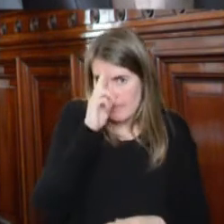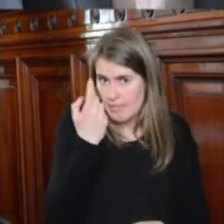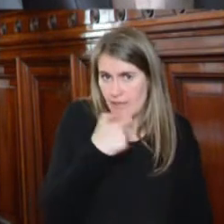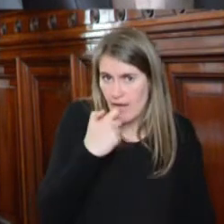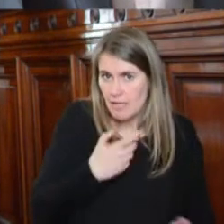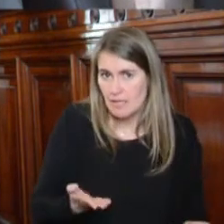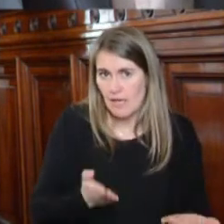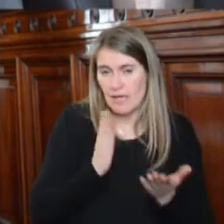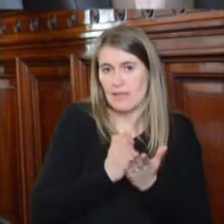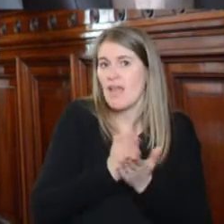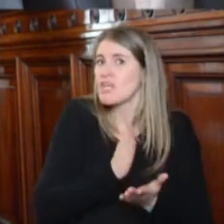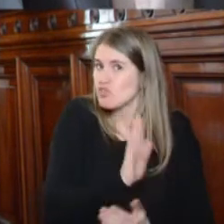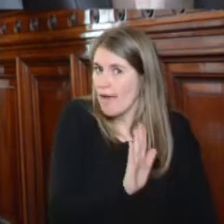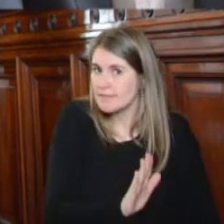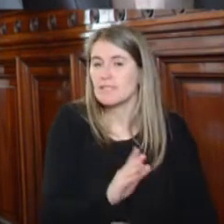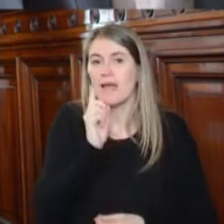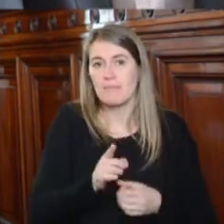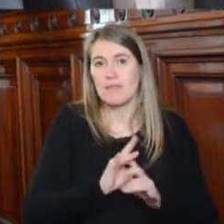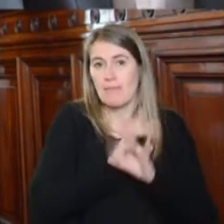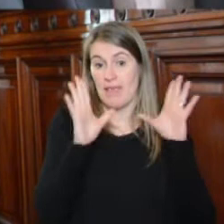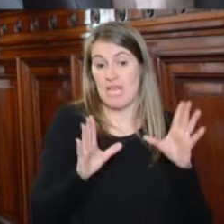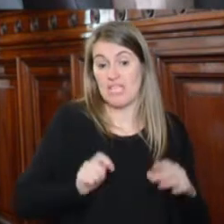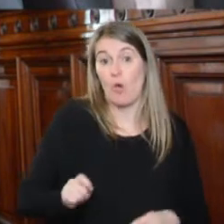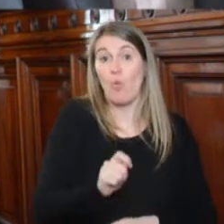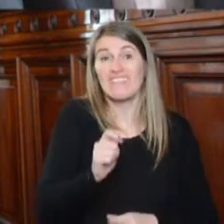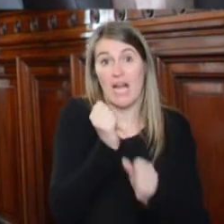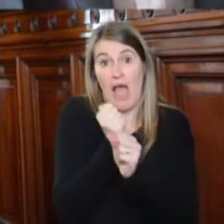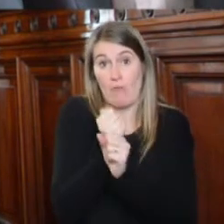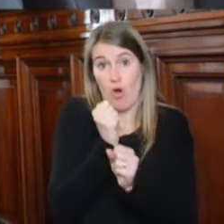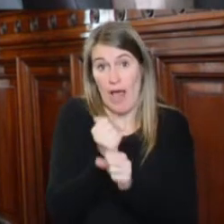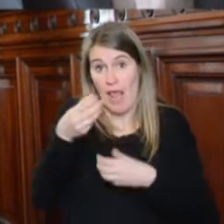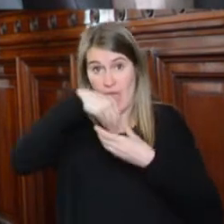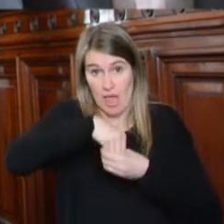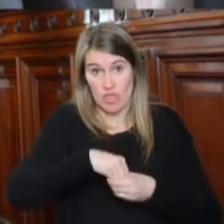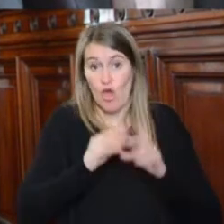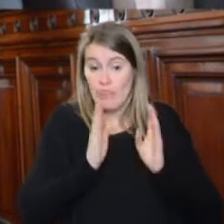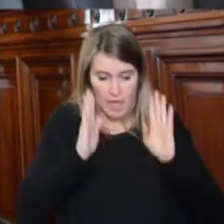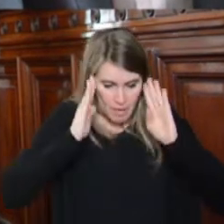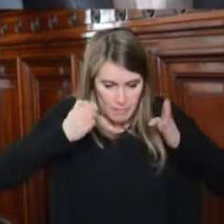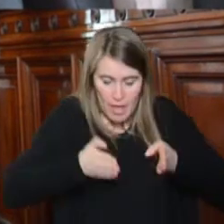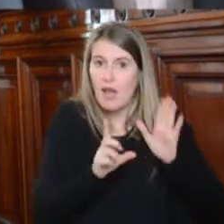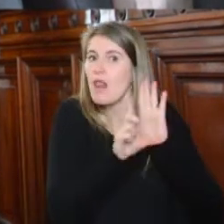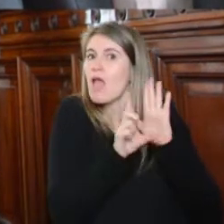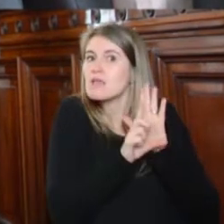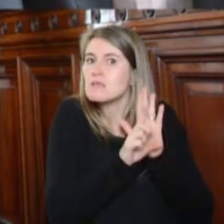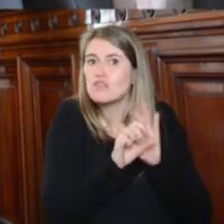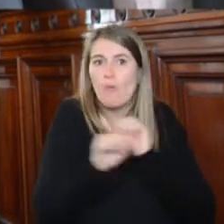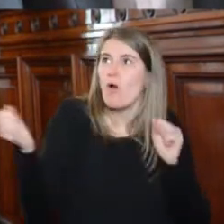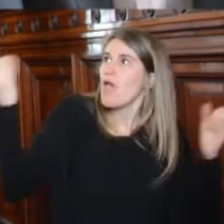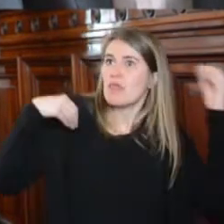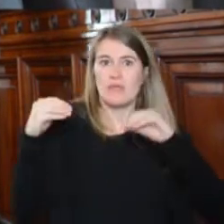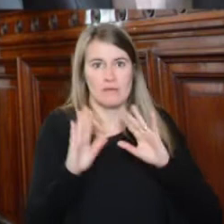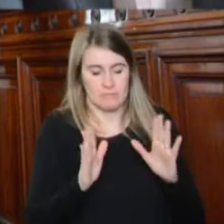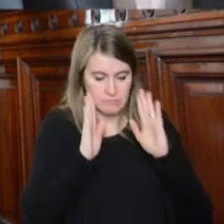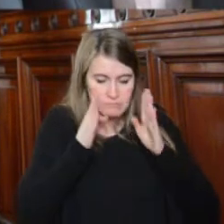así como también la independencia de los jueces laborales, quienes actúan dentro de la más estricta legalidad, cumpliendo con los